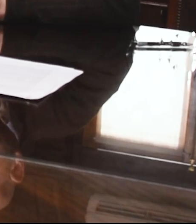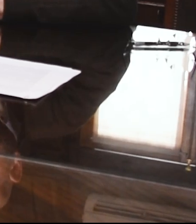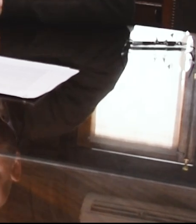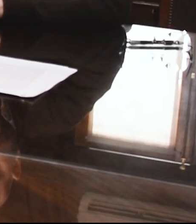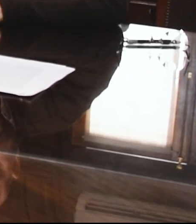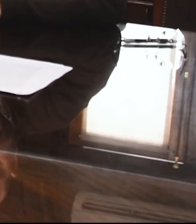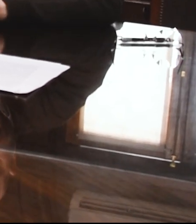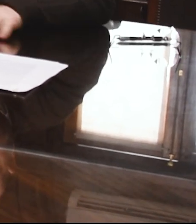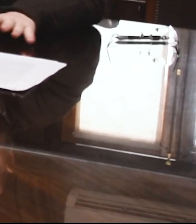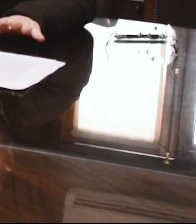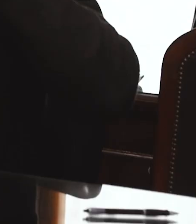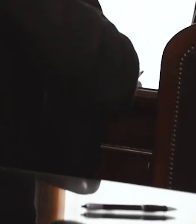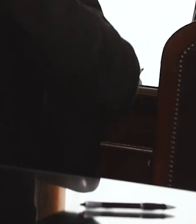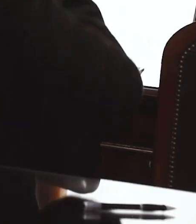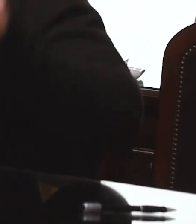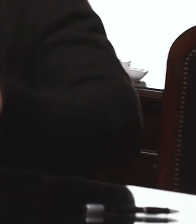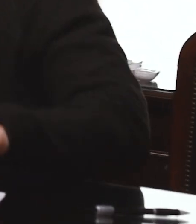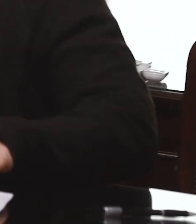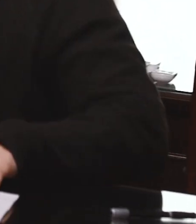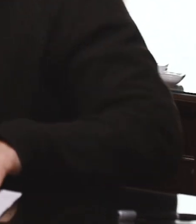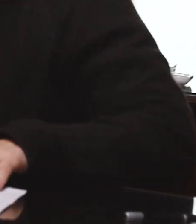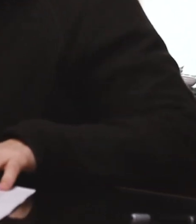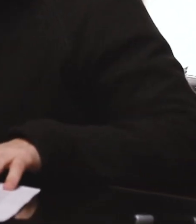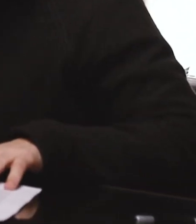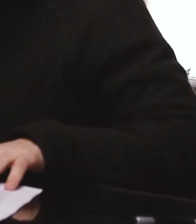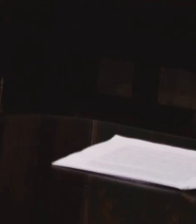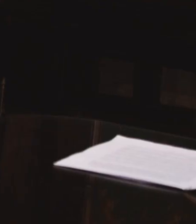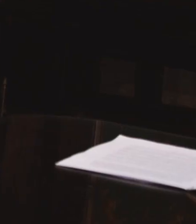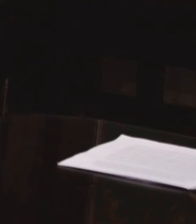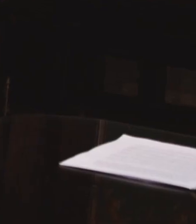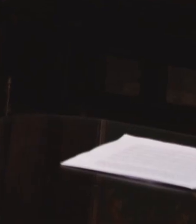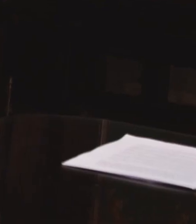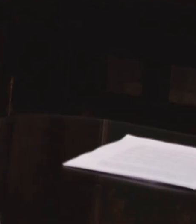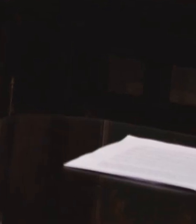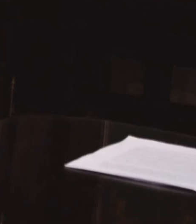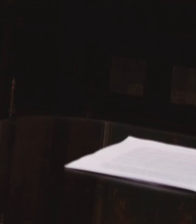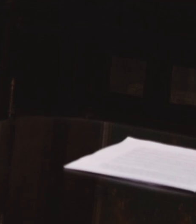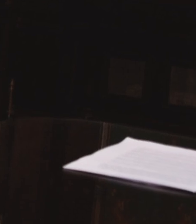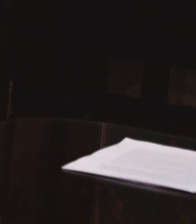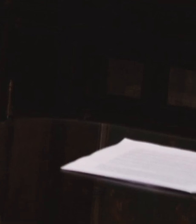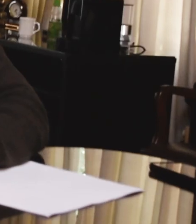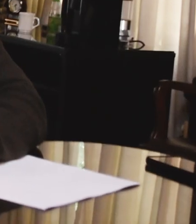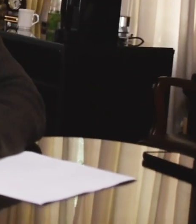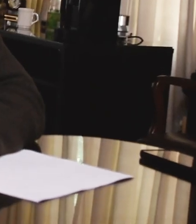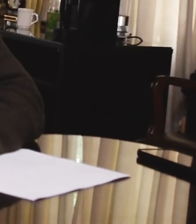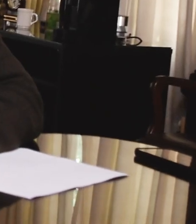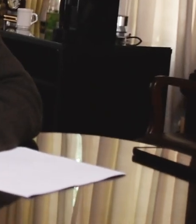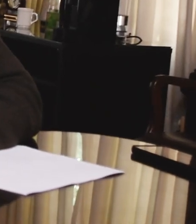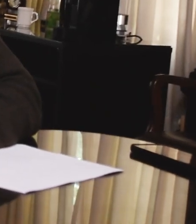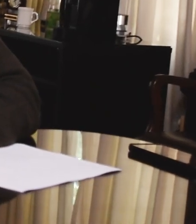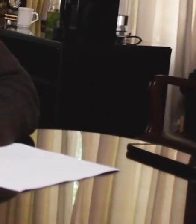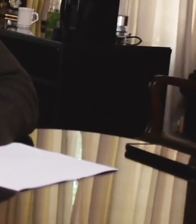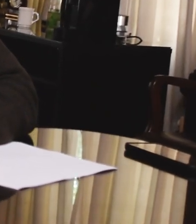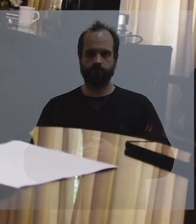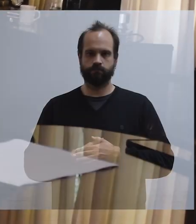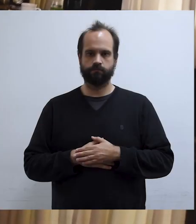El director ejecutivo de la Andis, Diego Españolo, se encuentra sentado junto a José María Valladares, presidente del Comité Paralímpico Argentino. Están